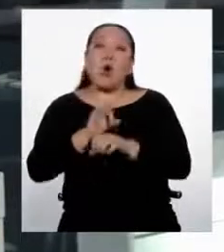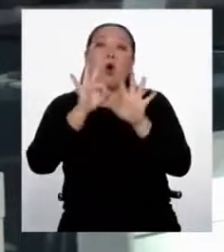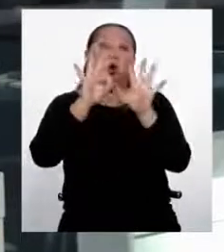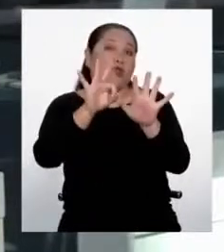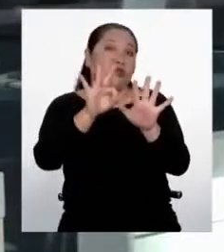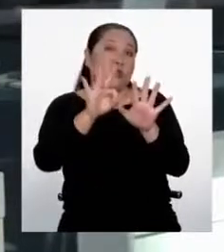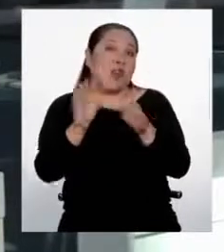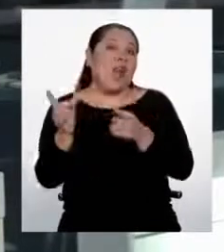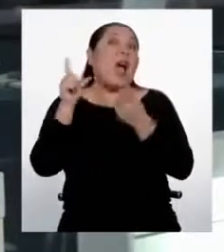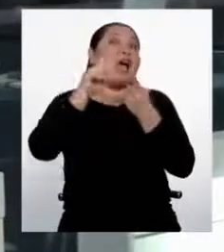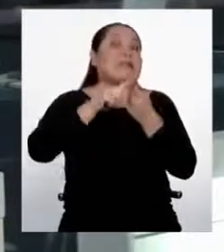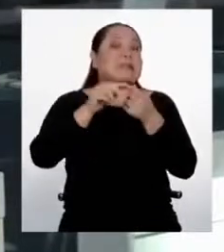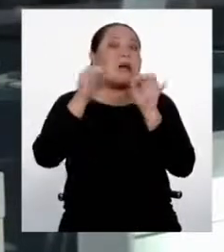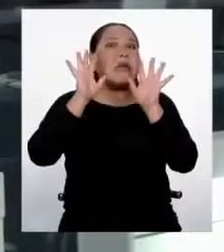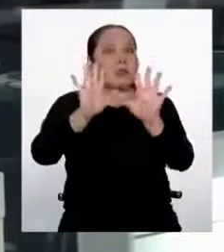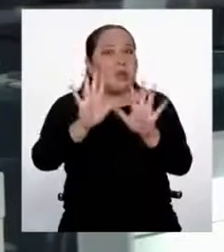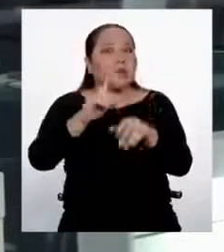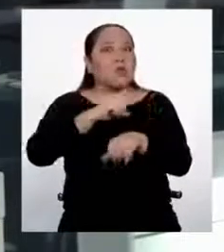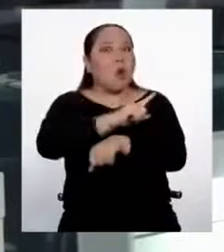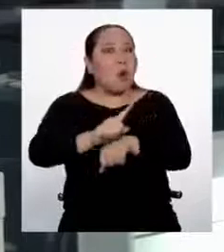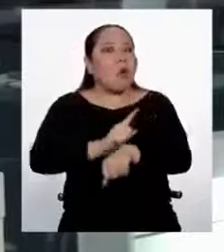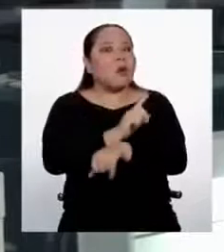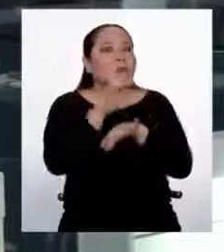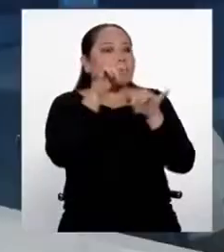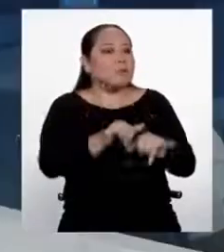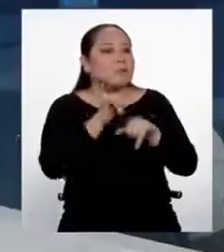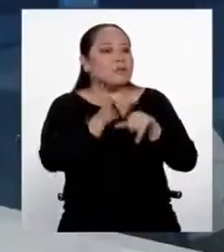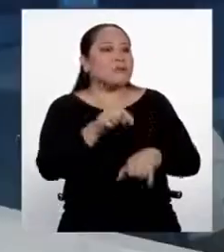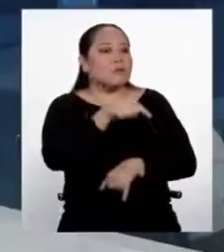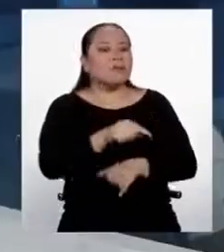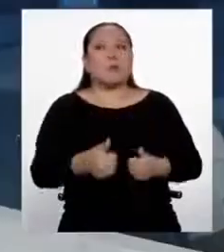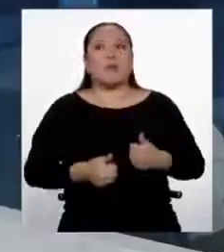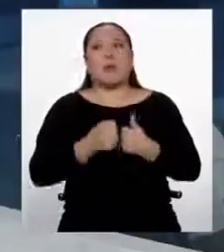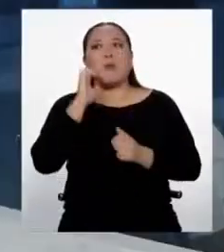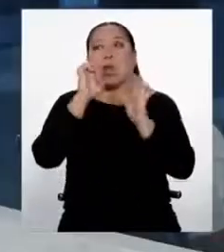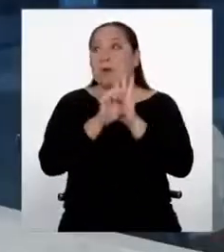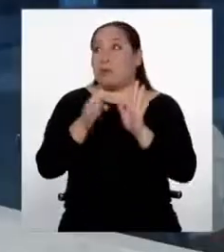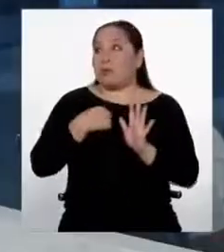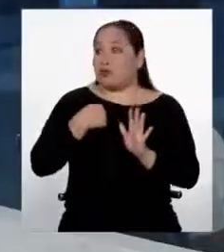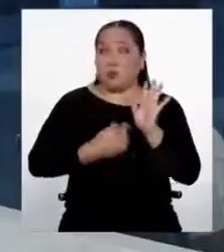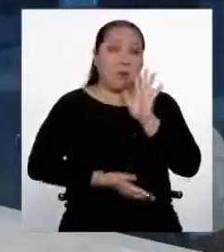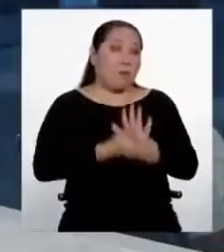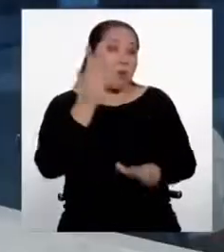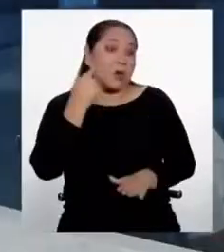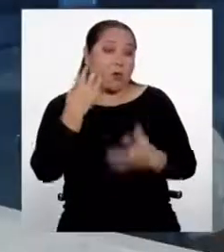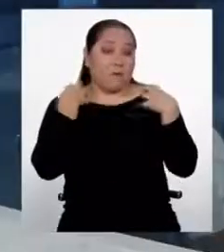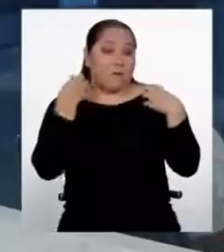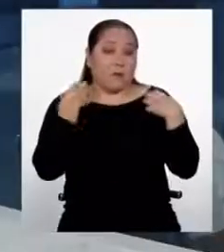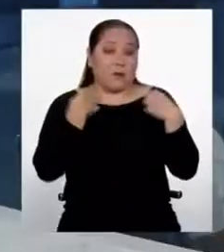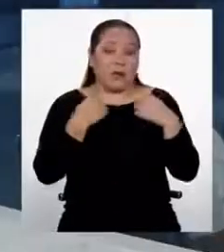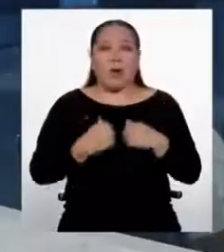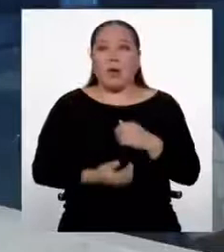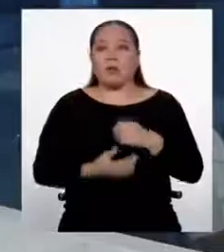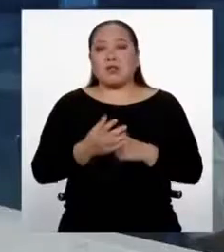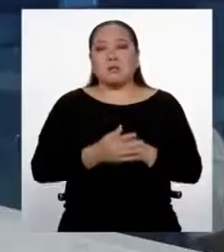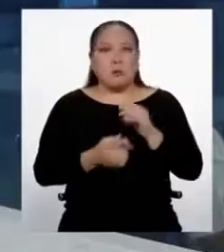a 10 horas que podría estar activo en el ambiente. Es decir, yo dejo mi oficina hoy, me voy a mi casa, descanso, al día